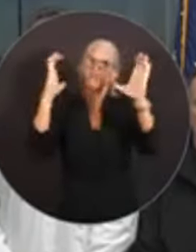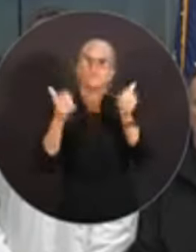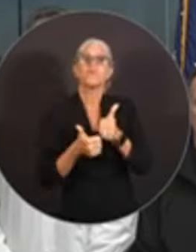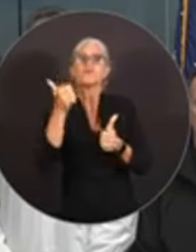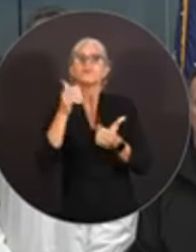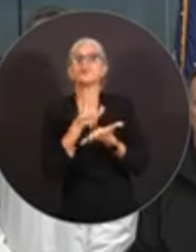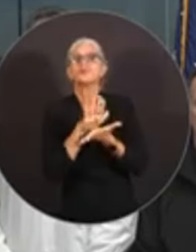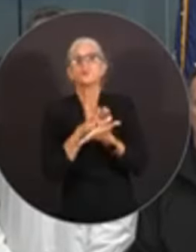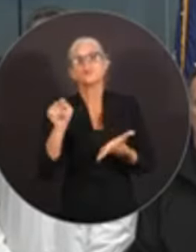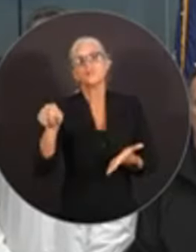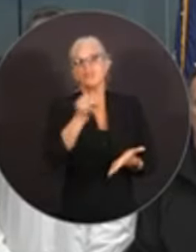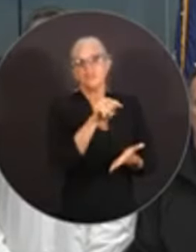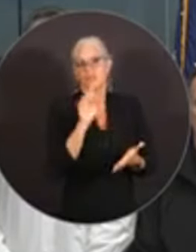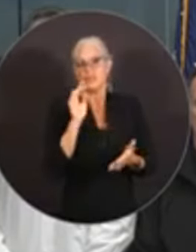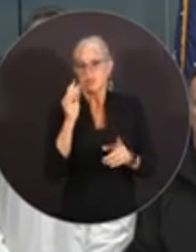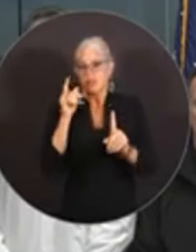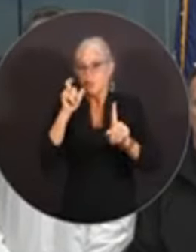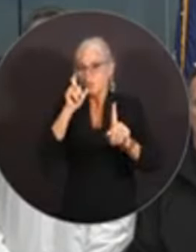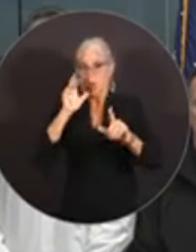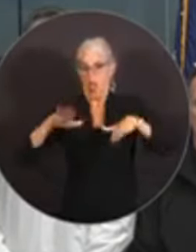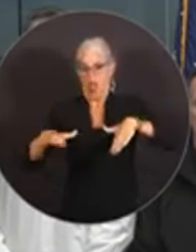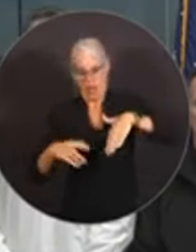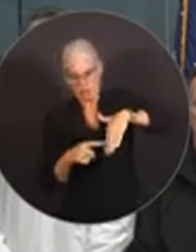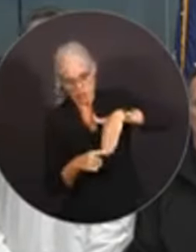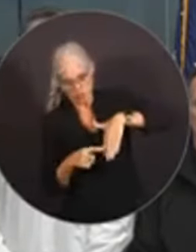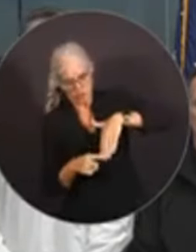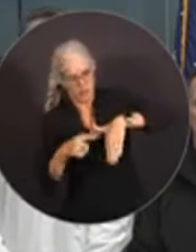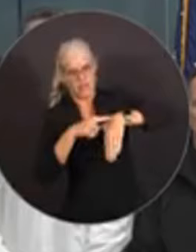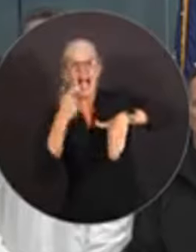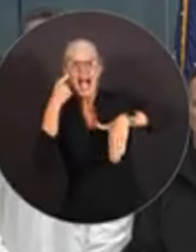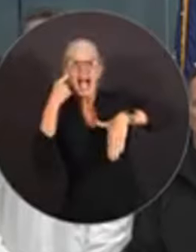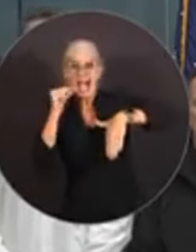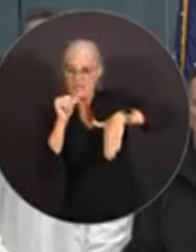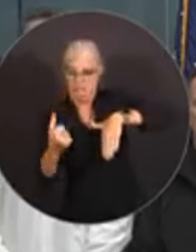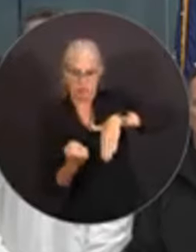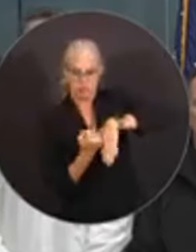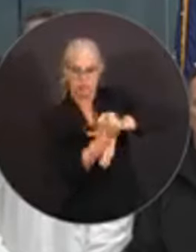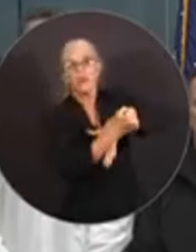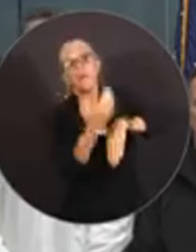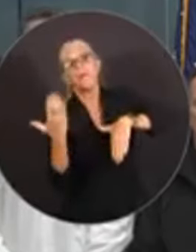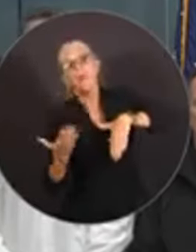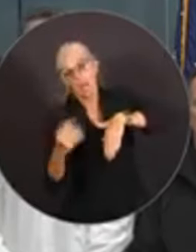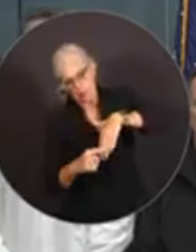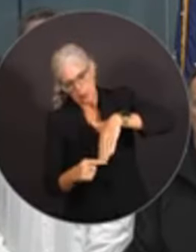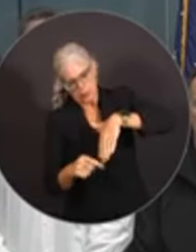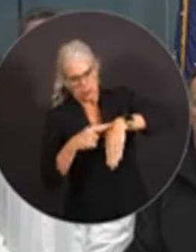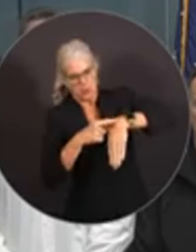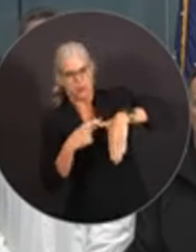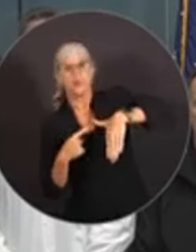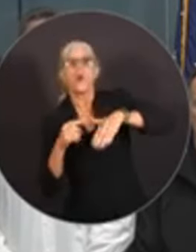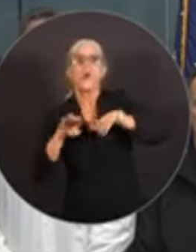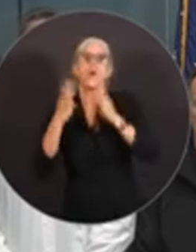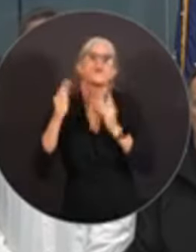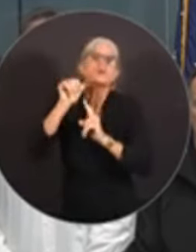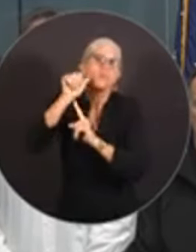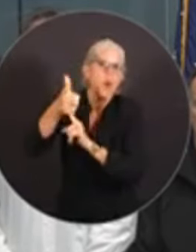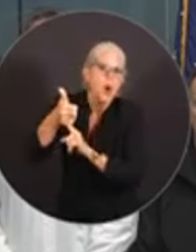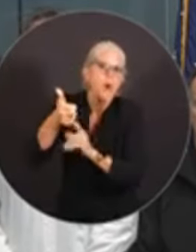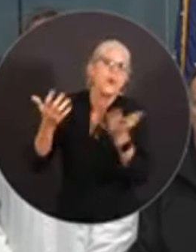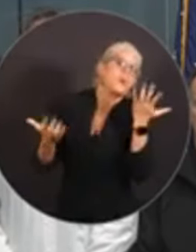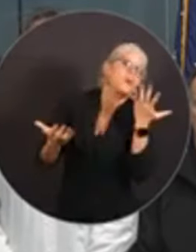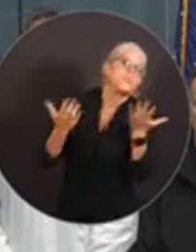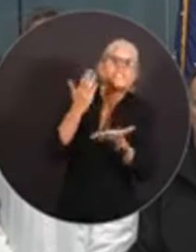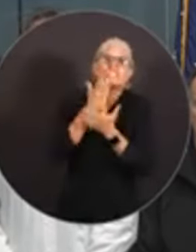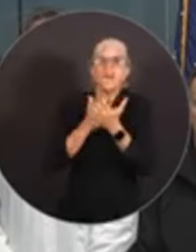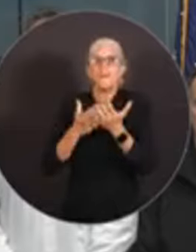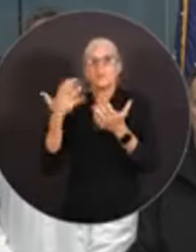Me imagino que las escuelas que no estén en las zonas directas de impacto abrirán mañana. Quizás tome más días